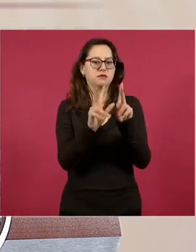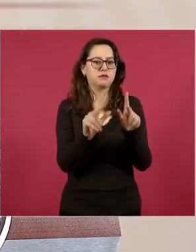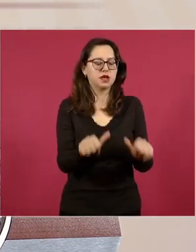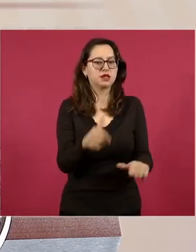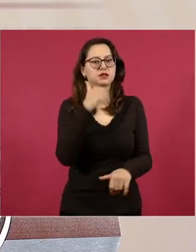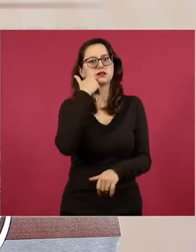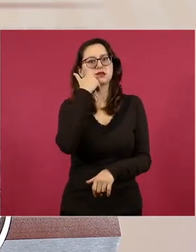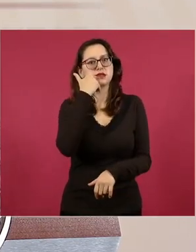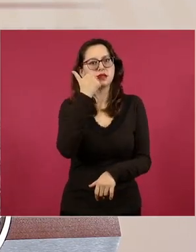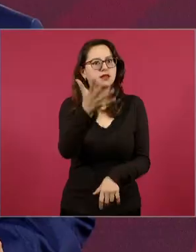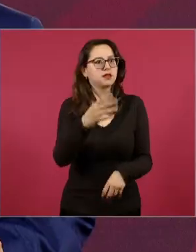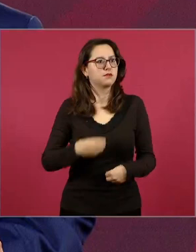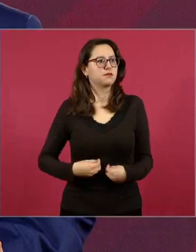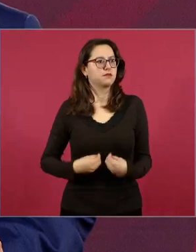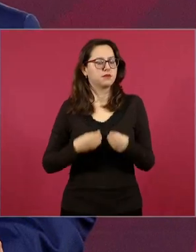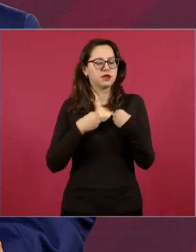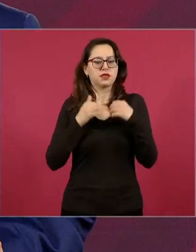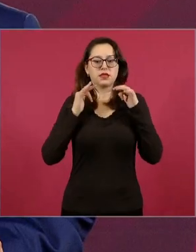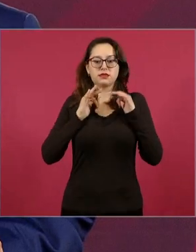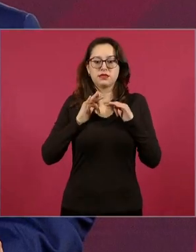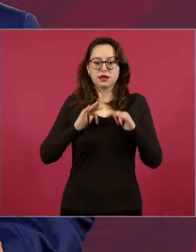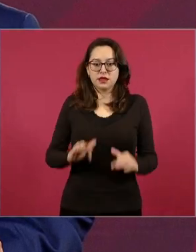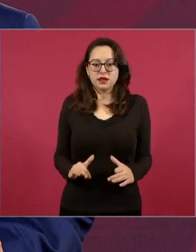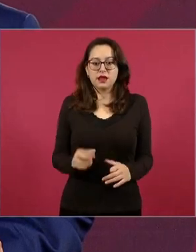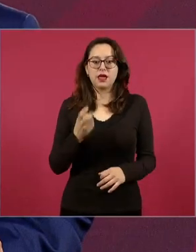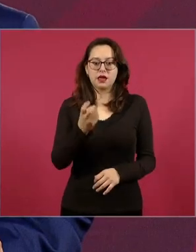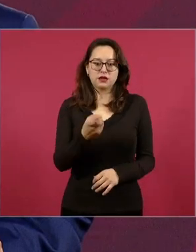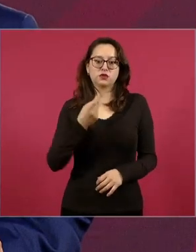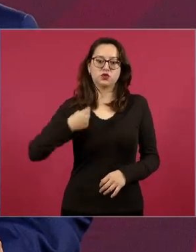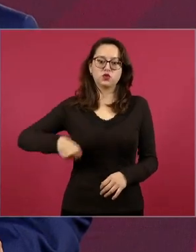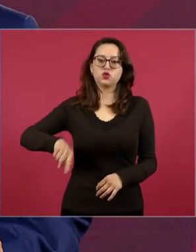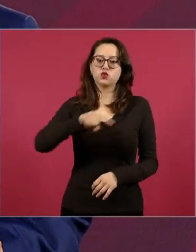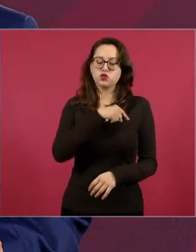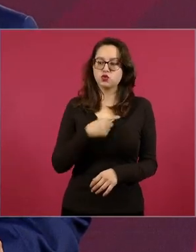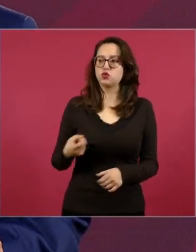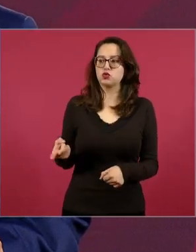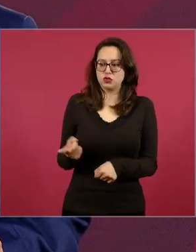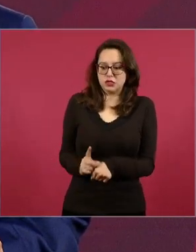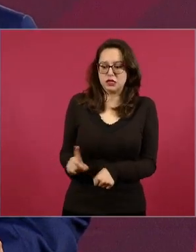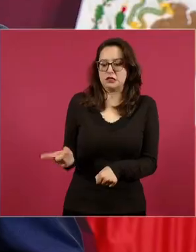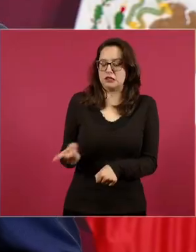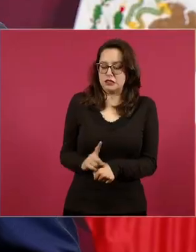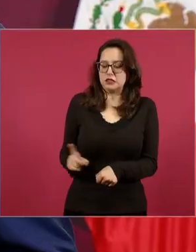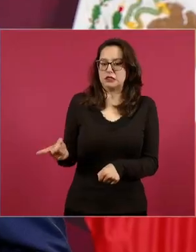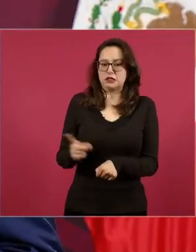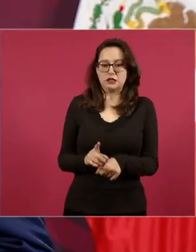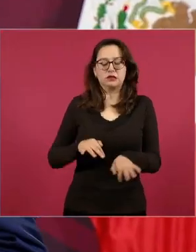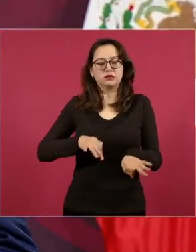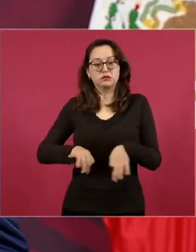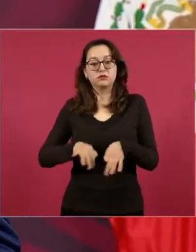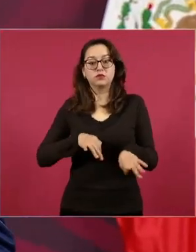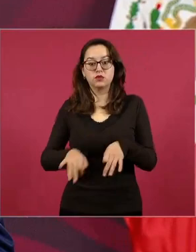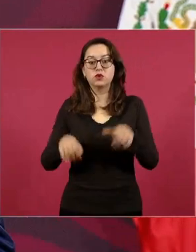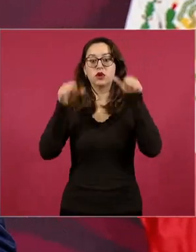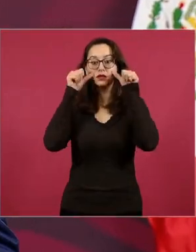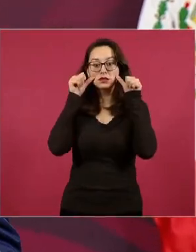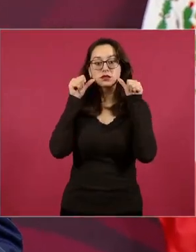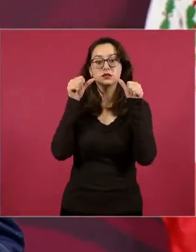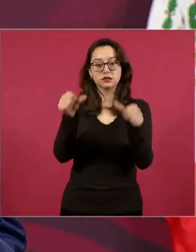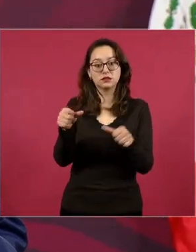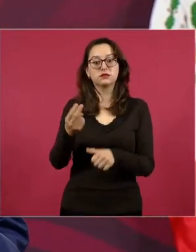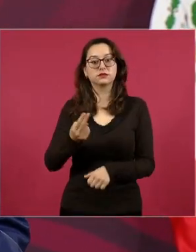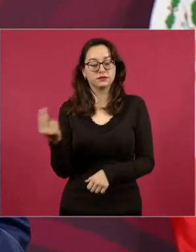tranquilidad en el país y trabajamos todos los días con ese propósito.